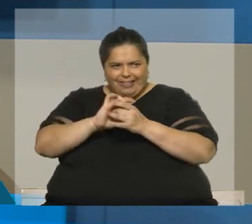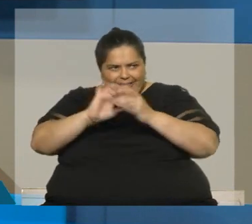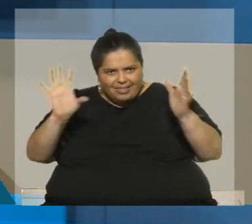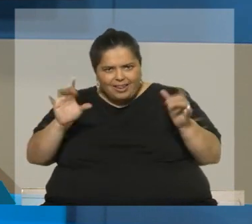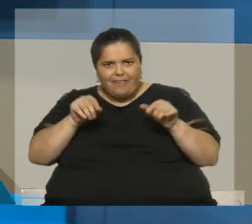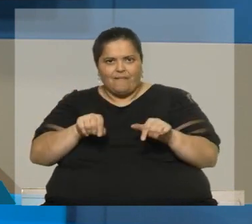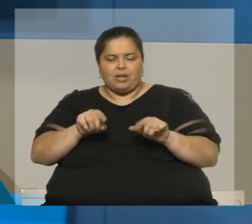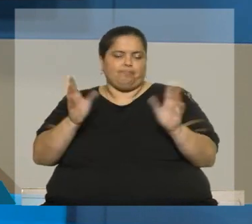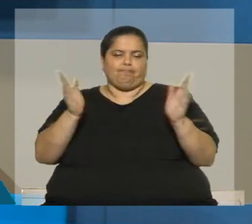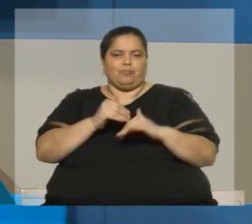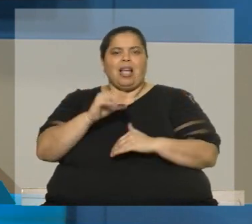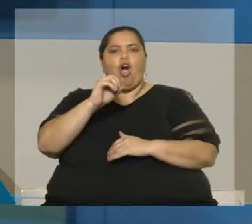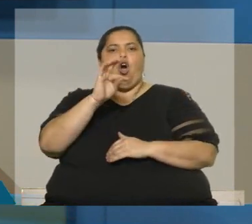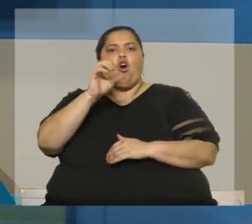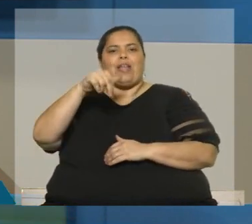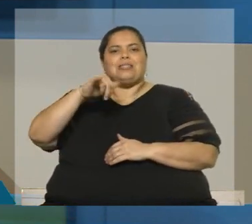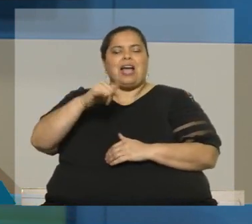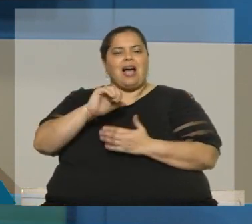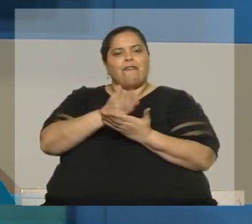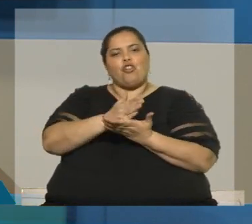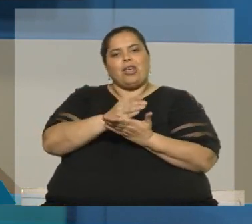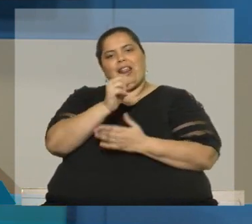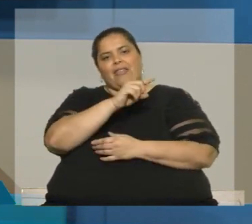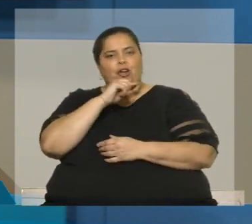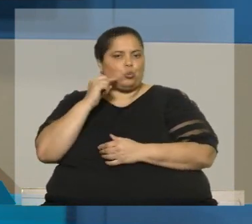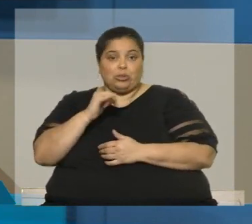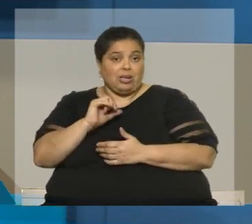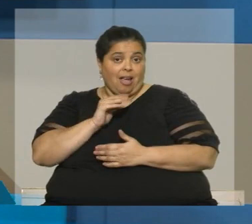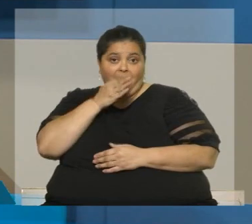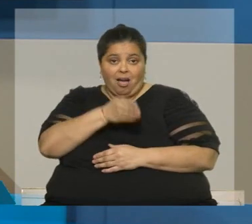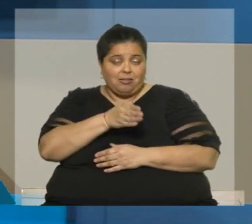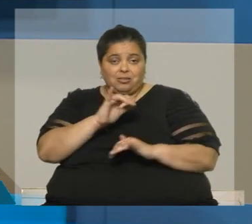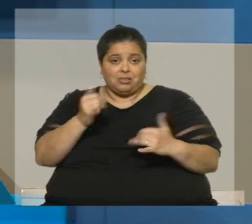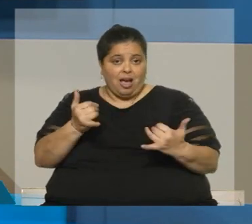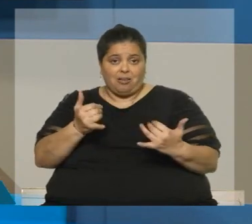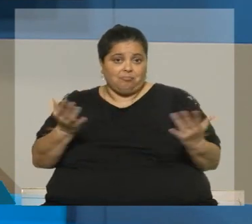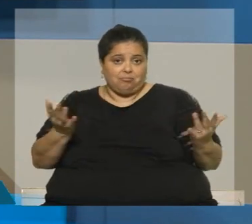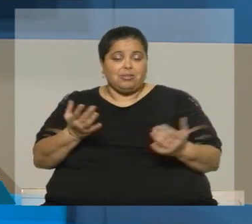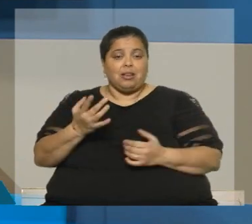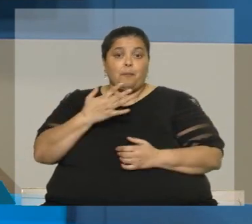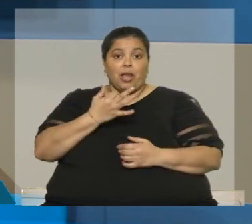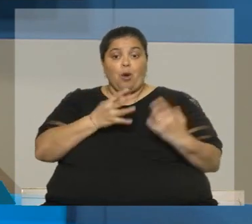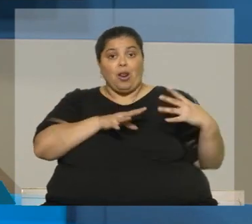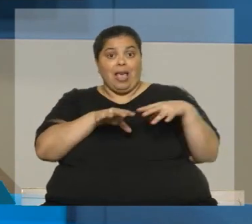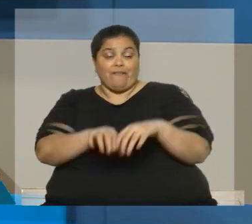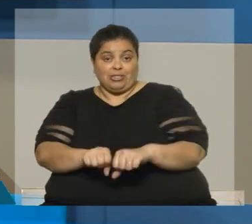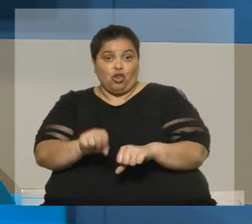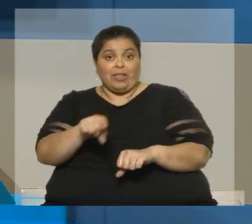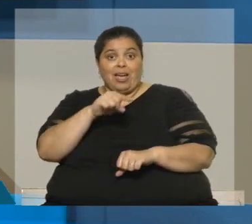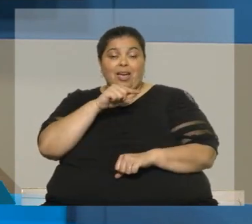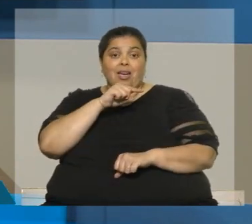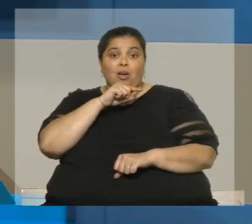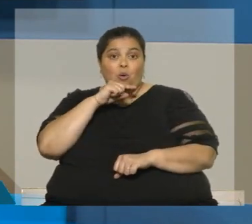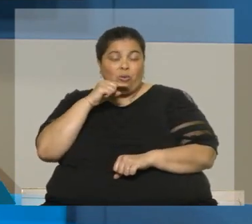la OTAN ya está en las fronteras de Rusia. ¿No? De hecho, con la invasión de Ucrania se